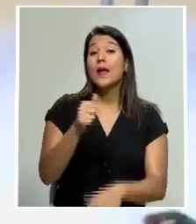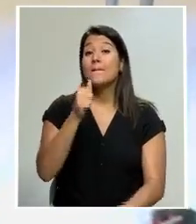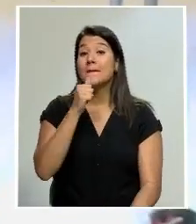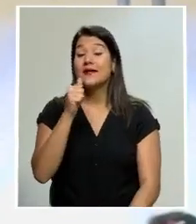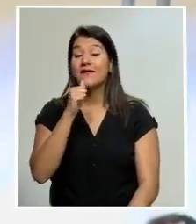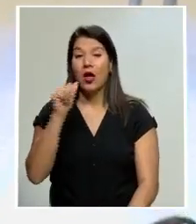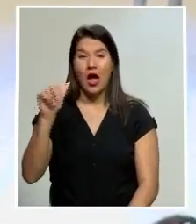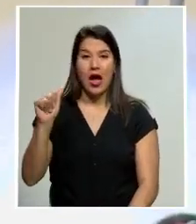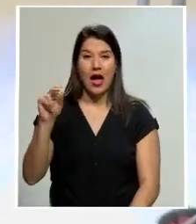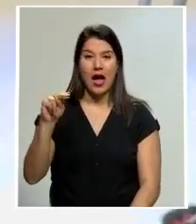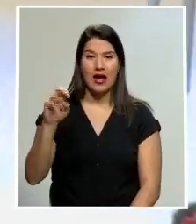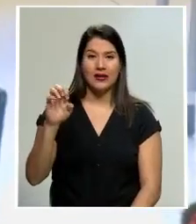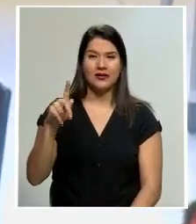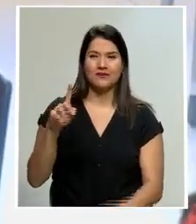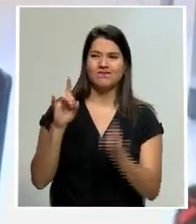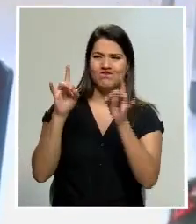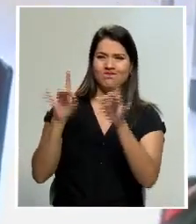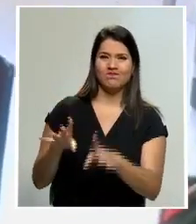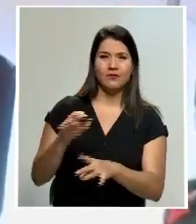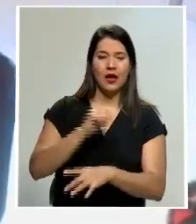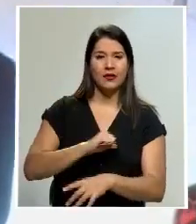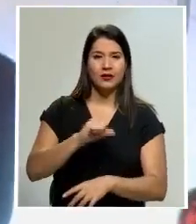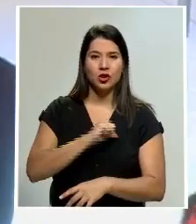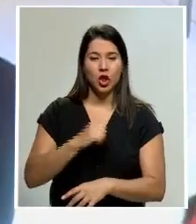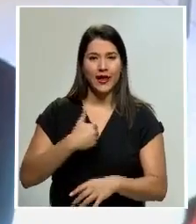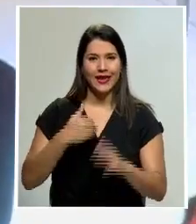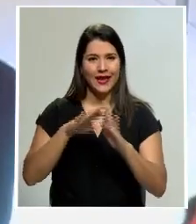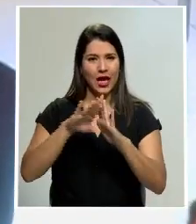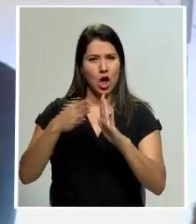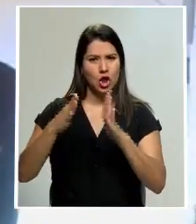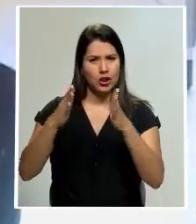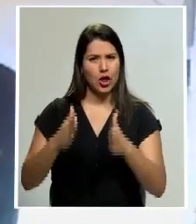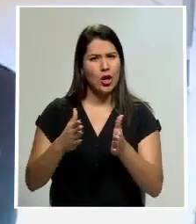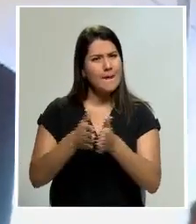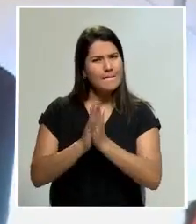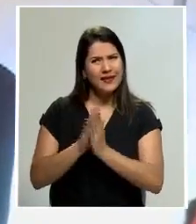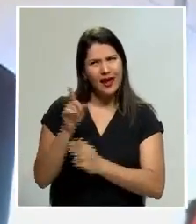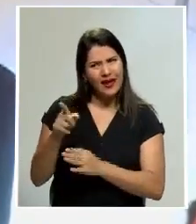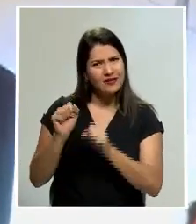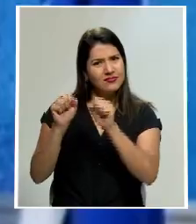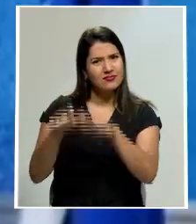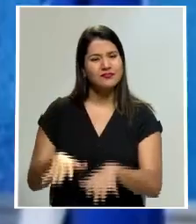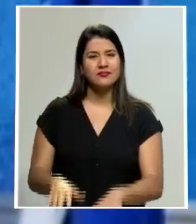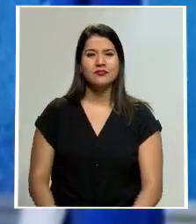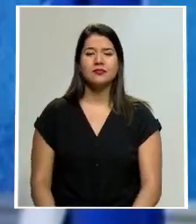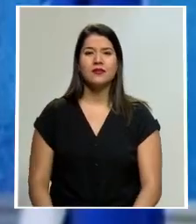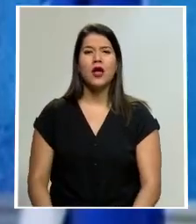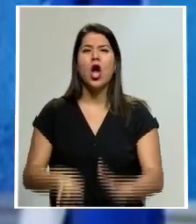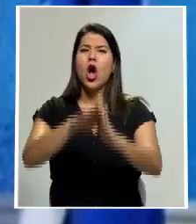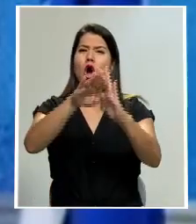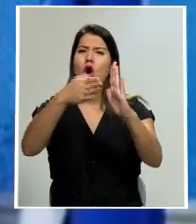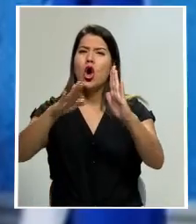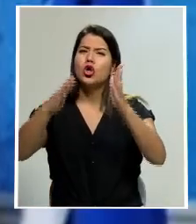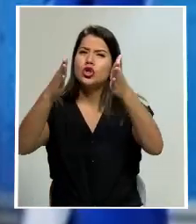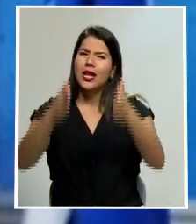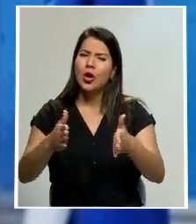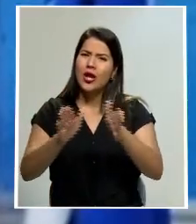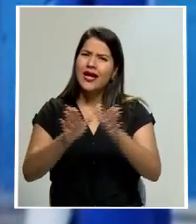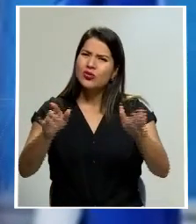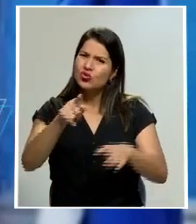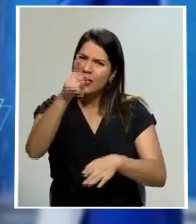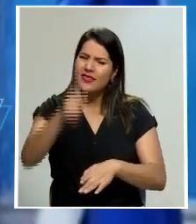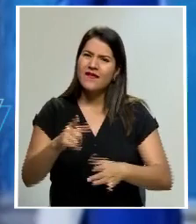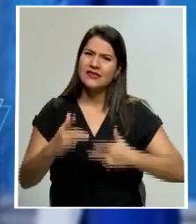repudian la posición de la Contralora y piden su renuncia de manera inmediata. Señora Contralora General, a usted debería darle